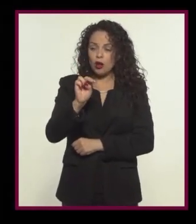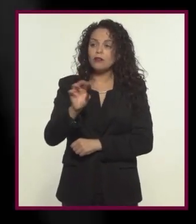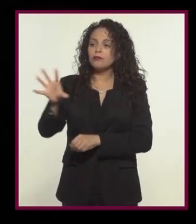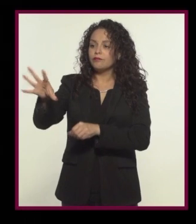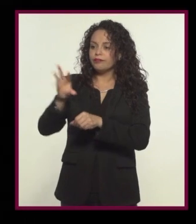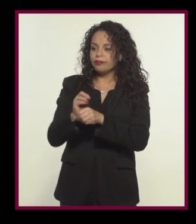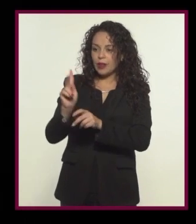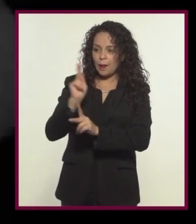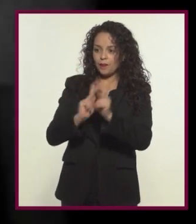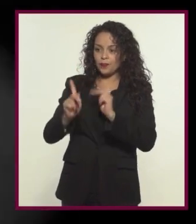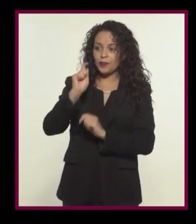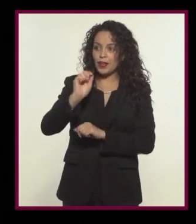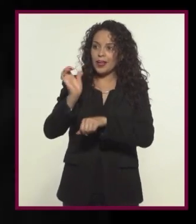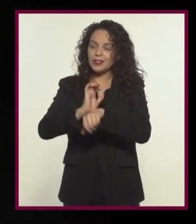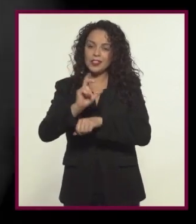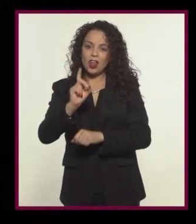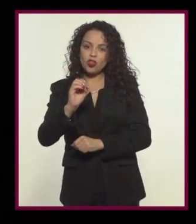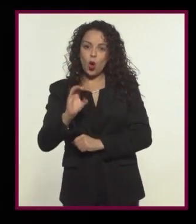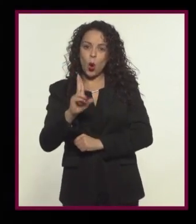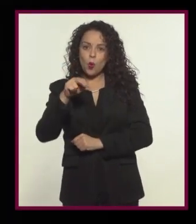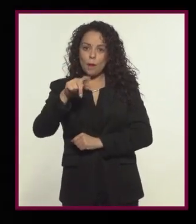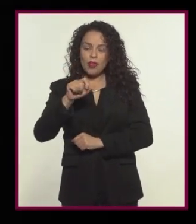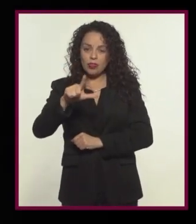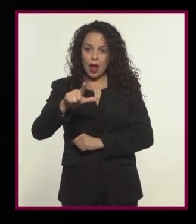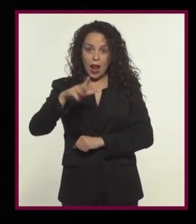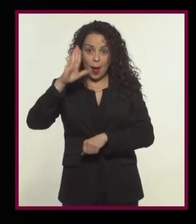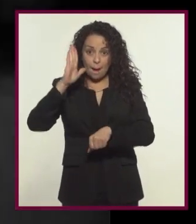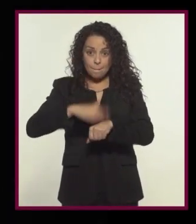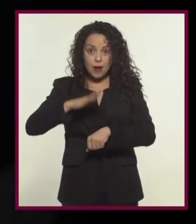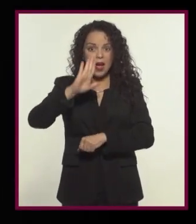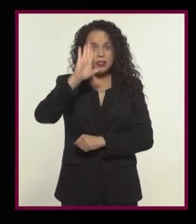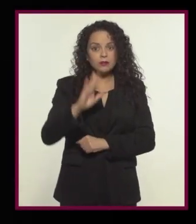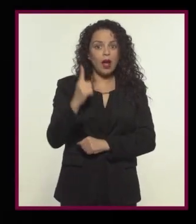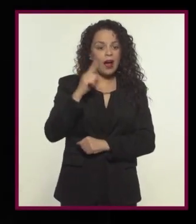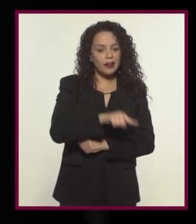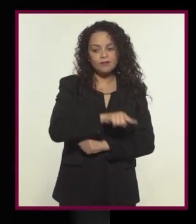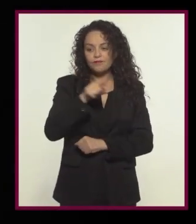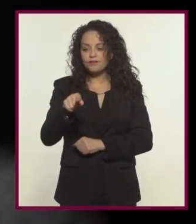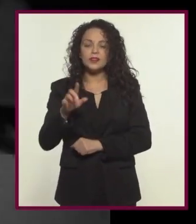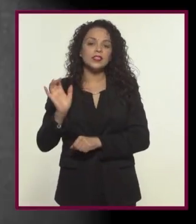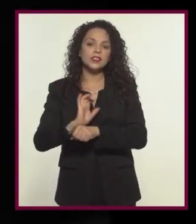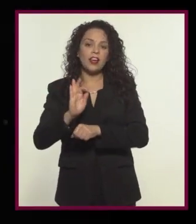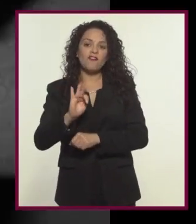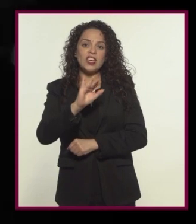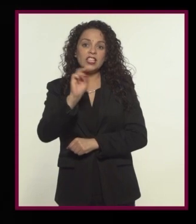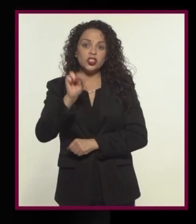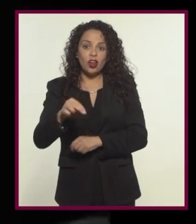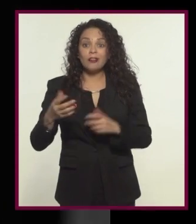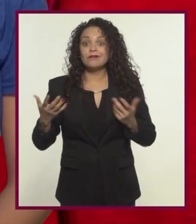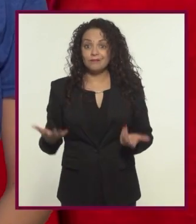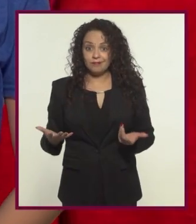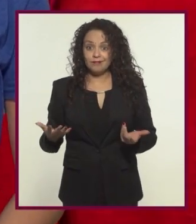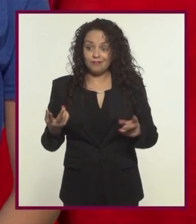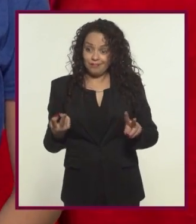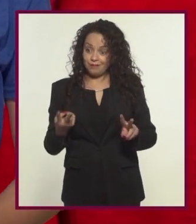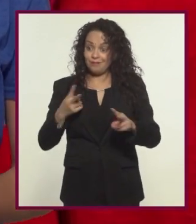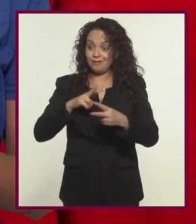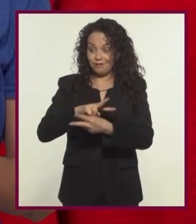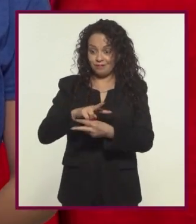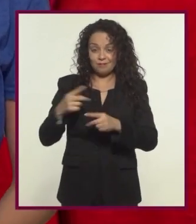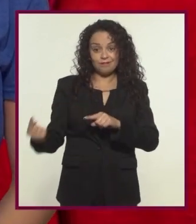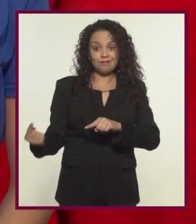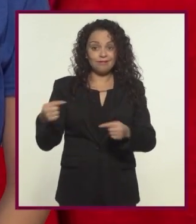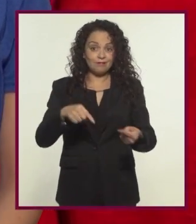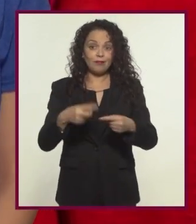que toman prestados elementos y formas del cine documental y más documentales que se parecen al cine de ficción. Justamente